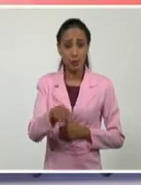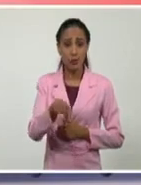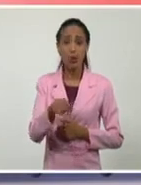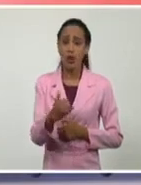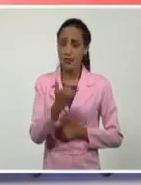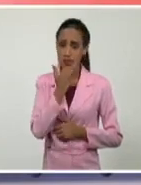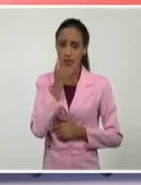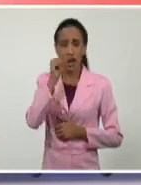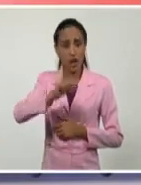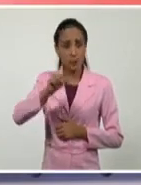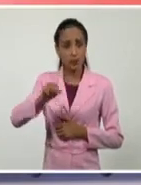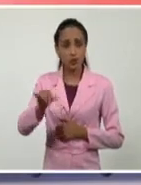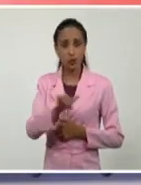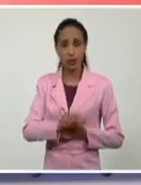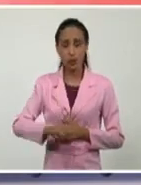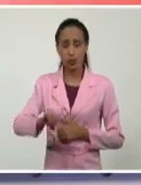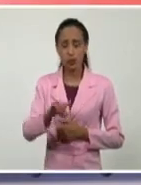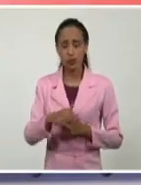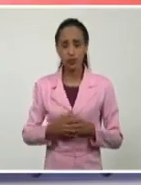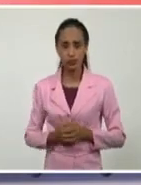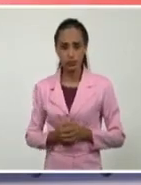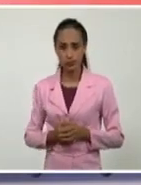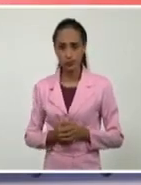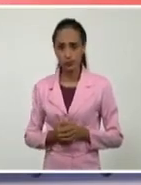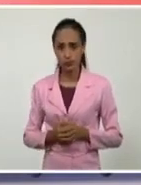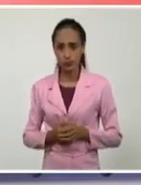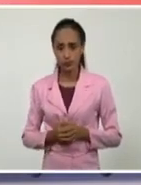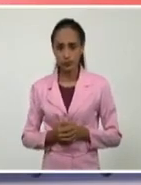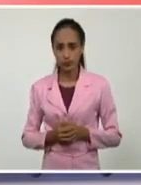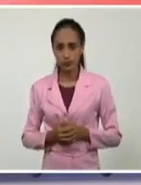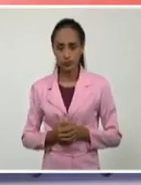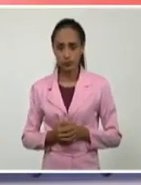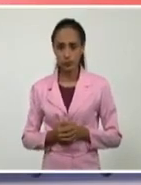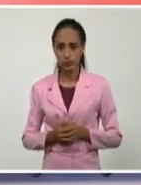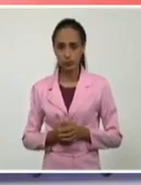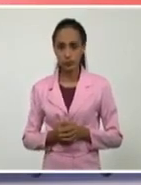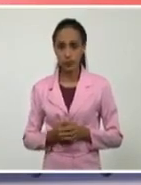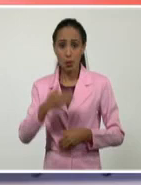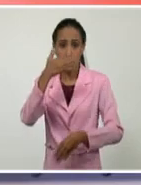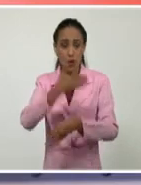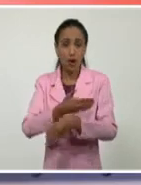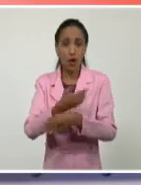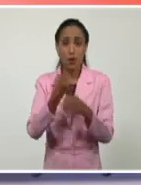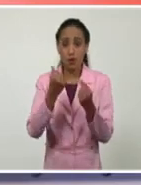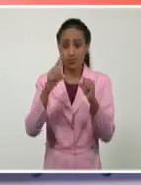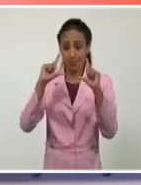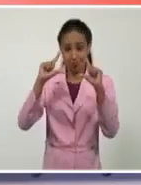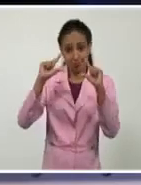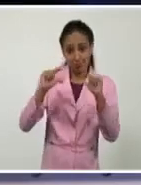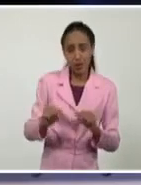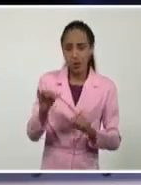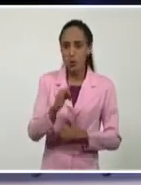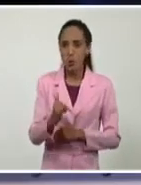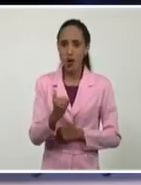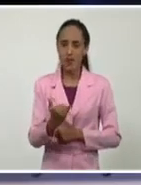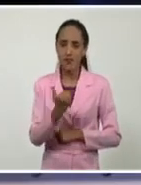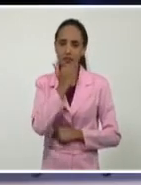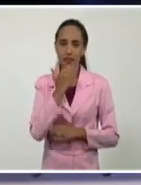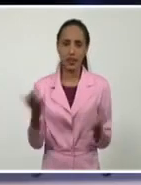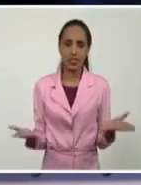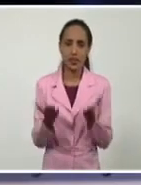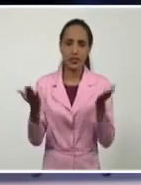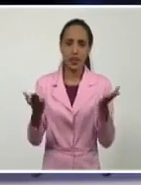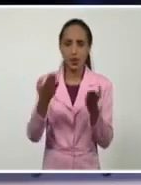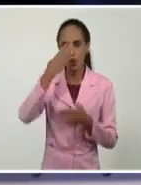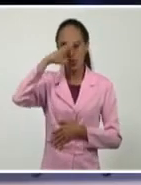provoca esta pandemia, el bloqueo reduce drásticamente nuestros ingresos y dificulta el desarrollo del país, así como el acceso